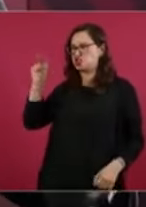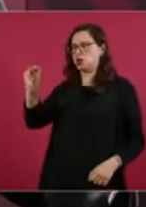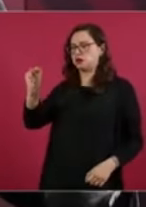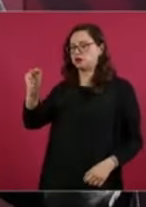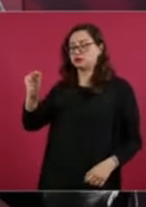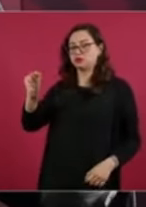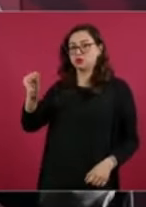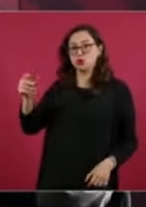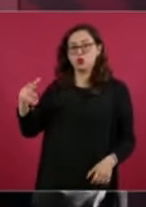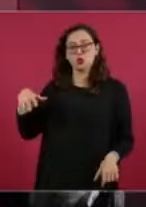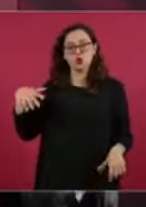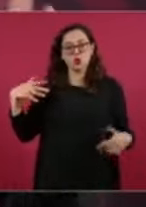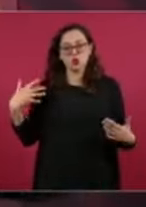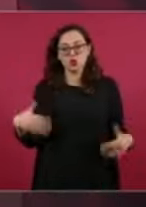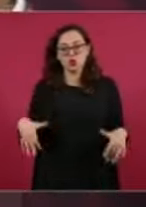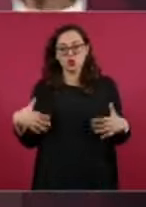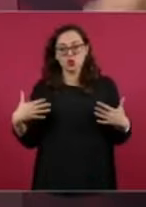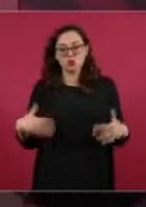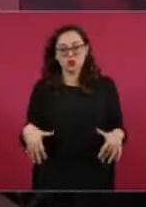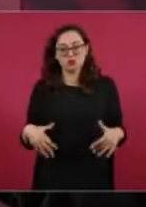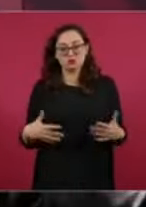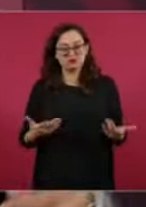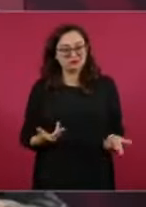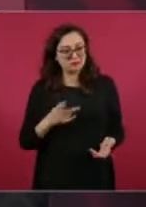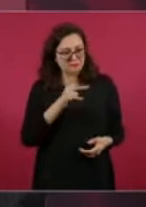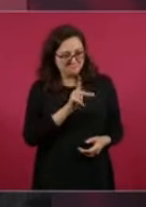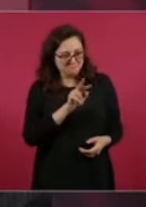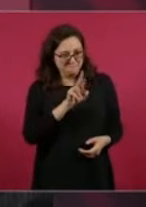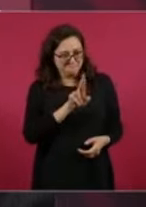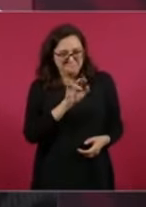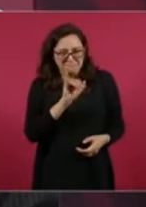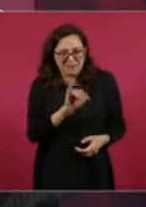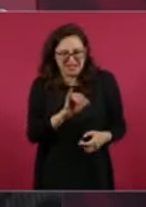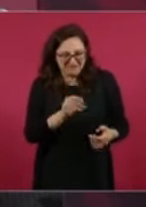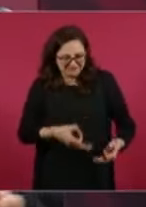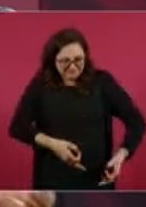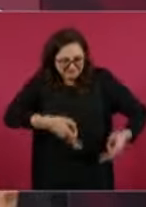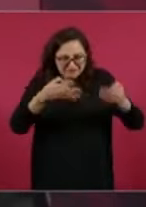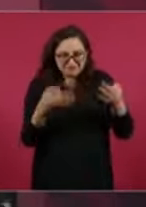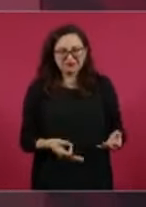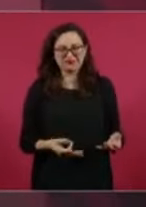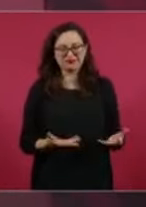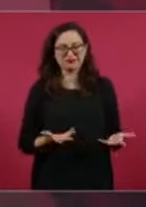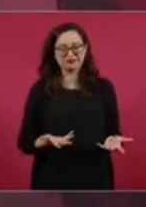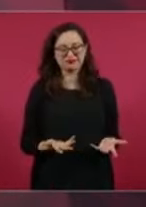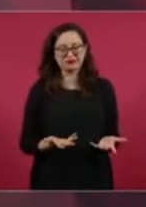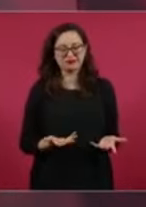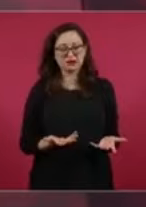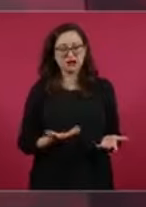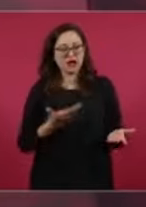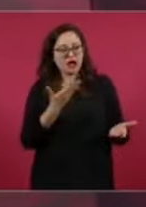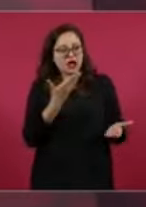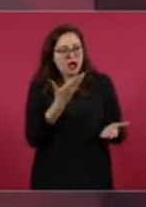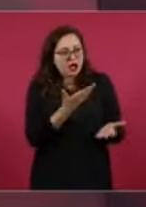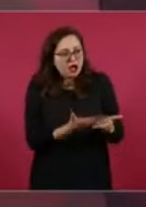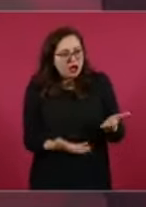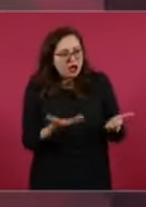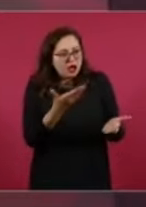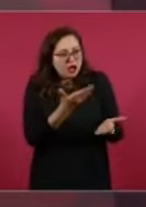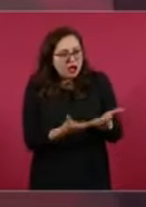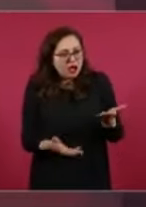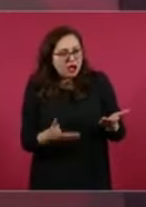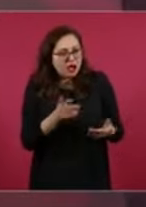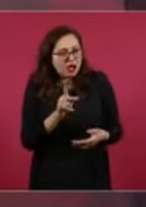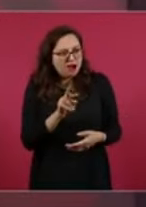Entonces, los peristas de ahora que de repente a